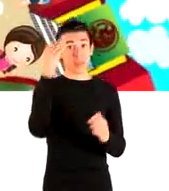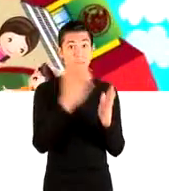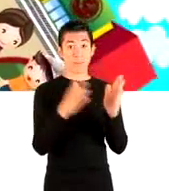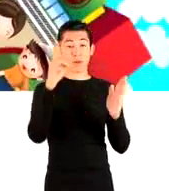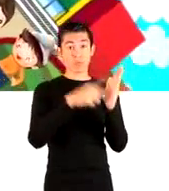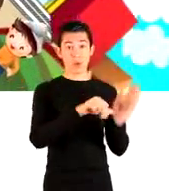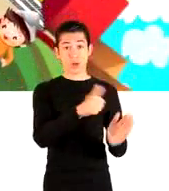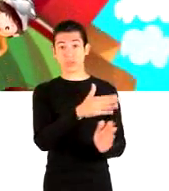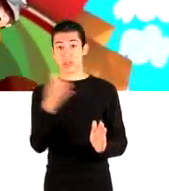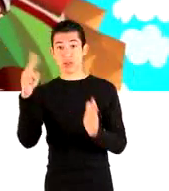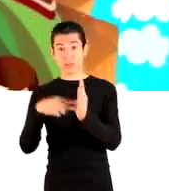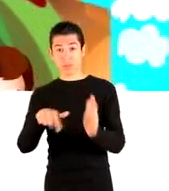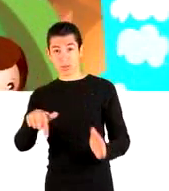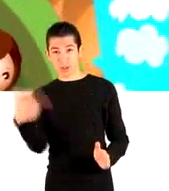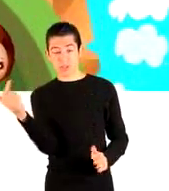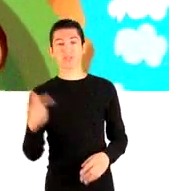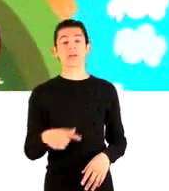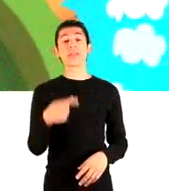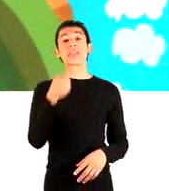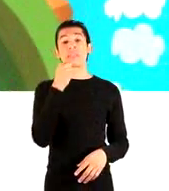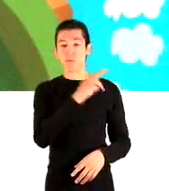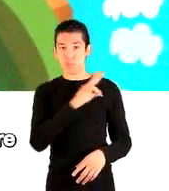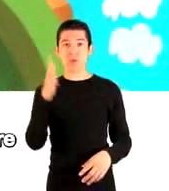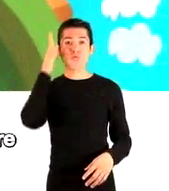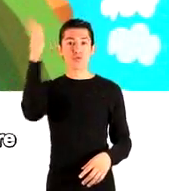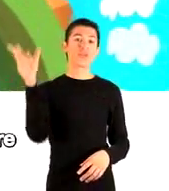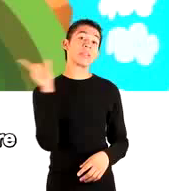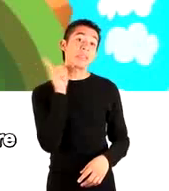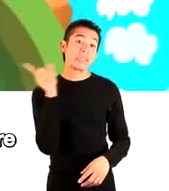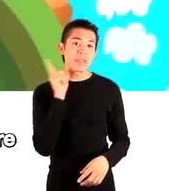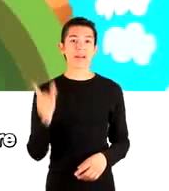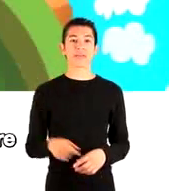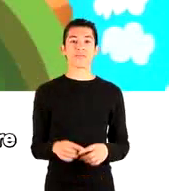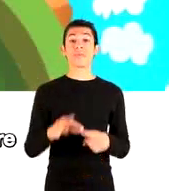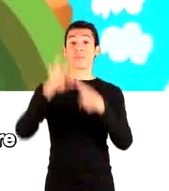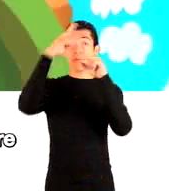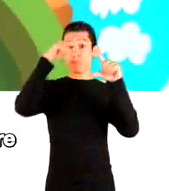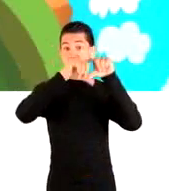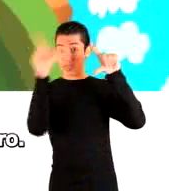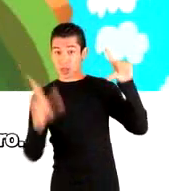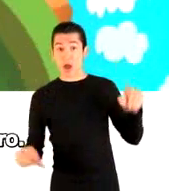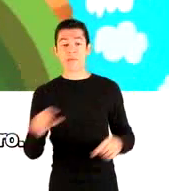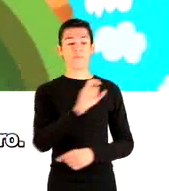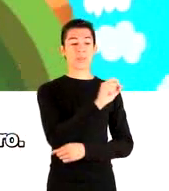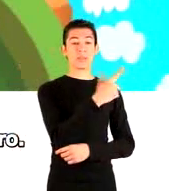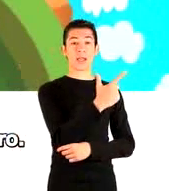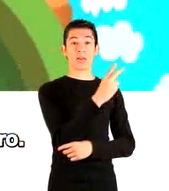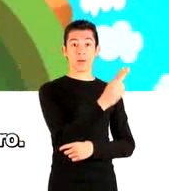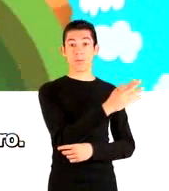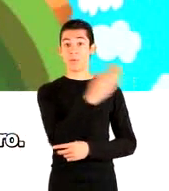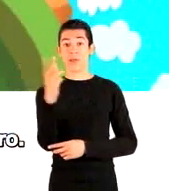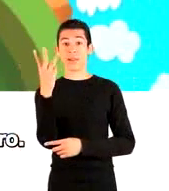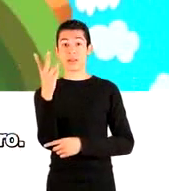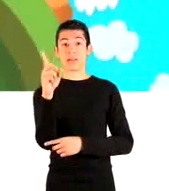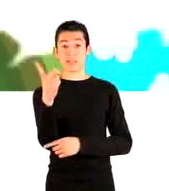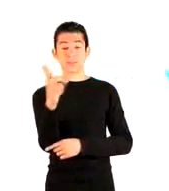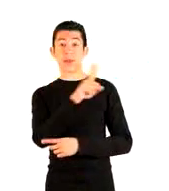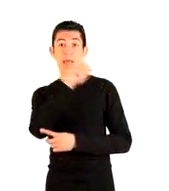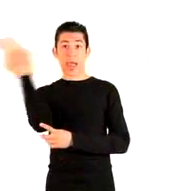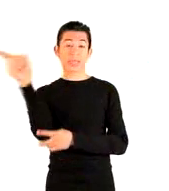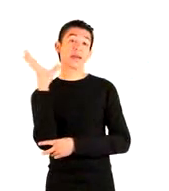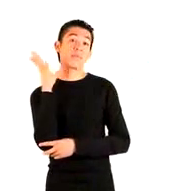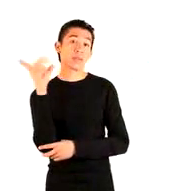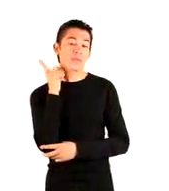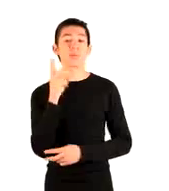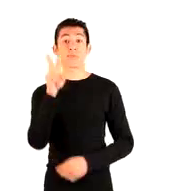ser un legislador infantil. Representa a las niñas mexicanas del 27 de noviembre al 3 de diciembre en el Palacio Legislativo de San Lázaro. Visita